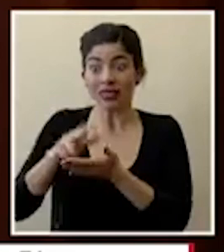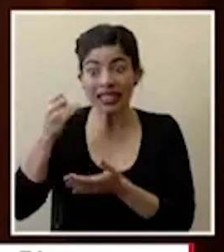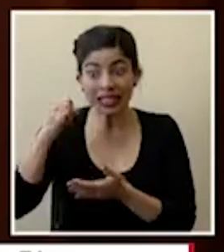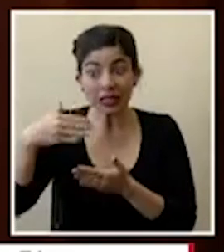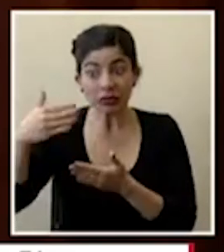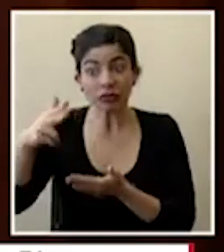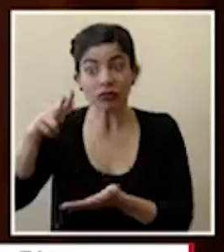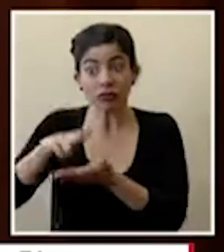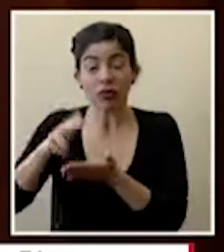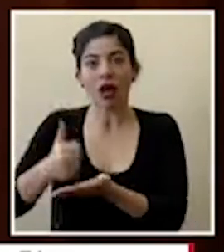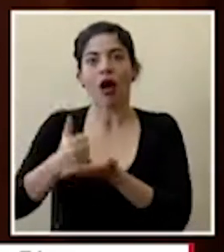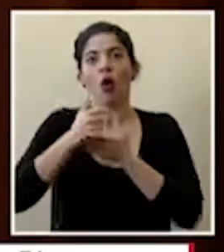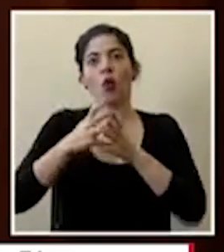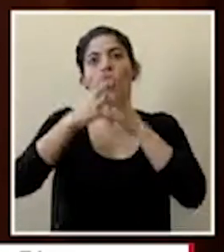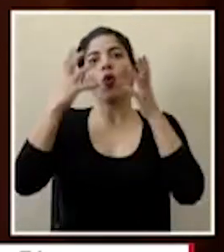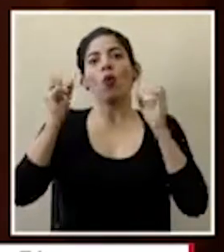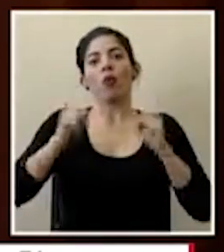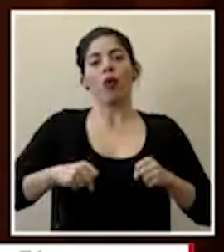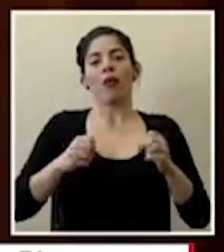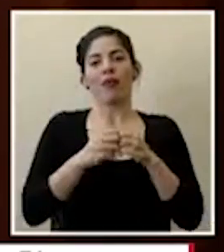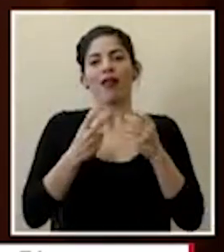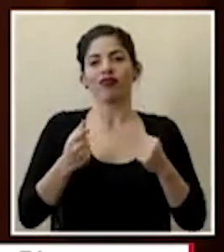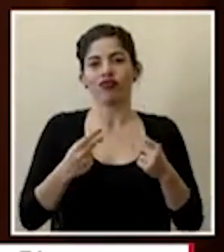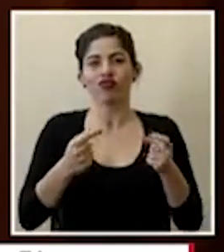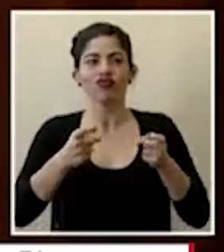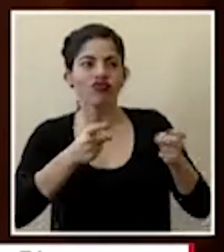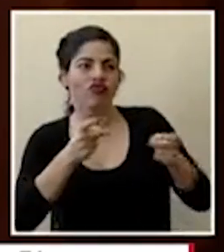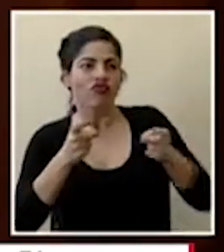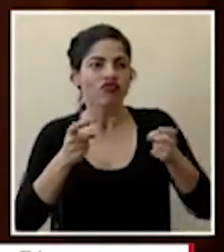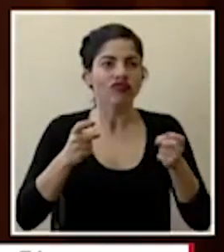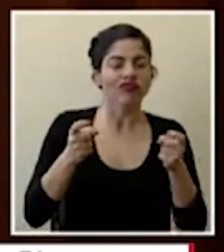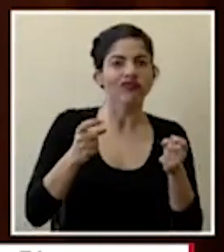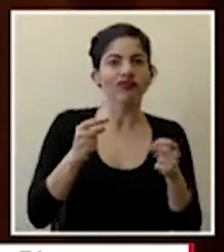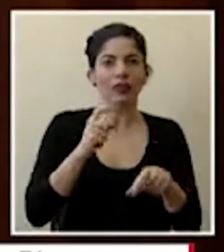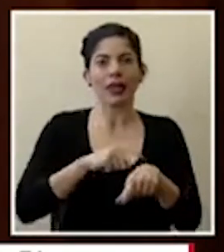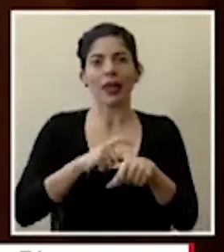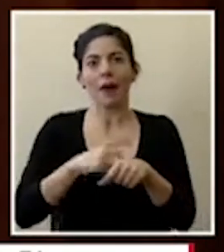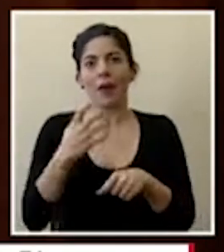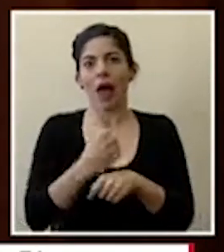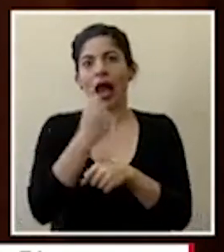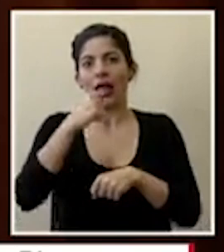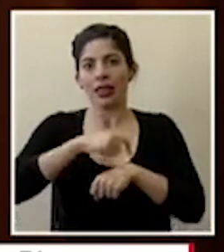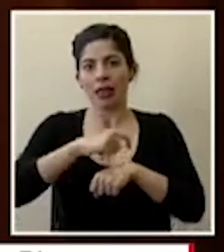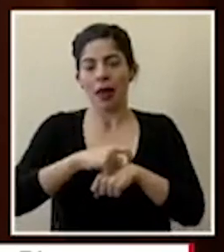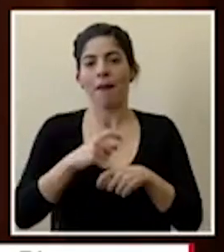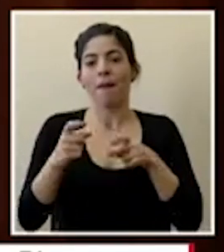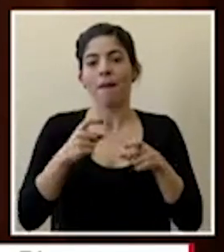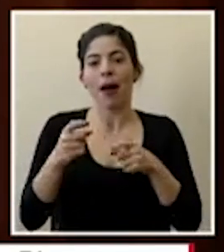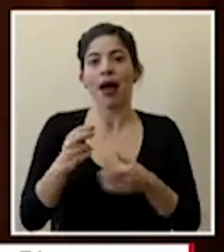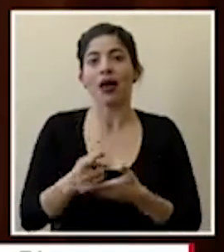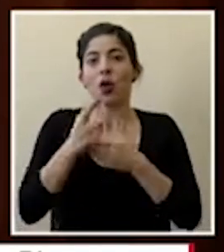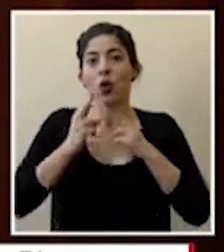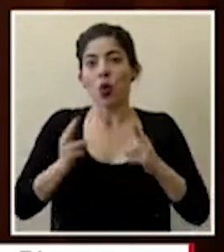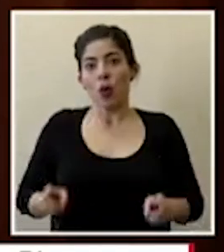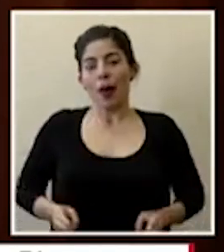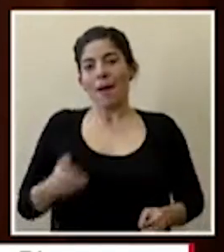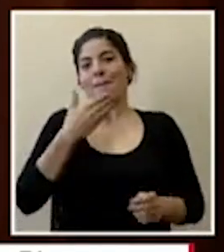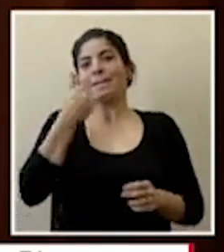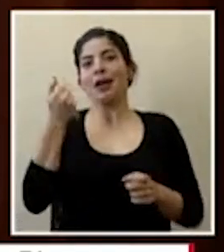agilizar y manejar de una forma mucho más oportuna y este con una administración mucho mejor de todo el recurso humano